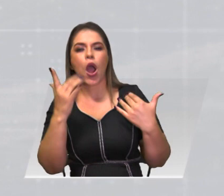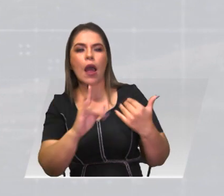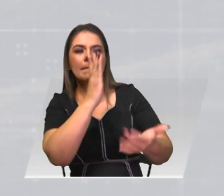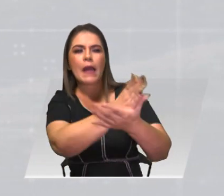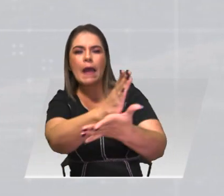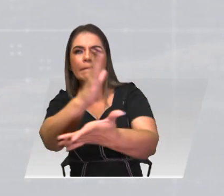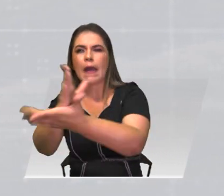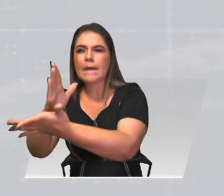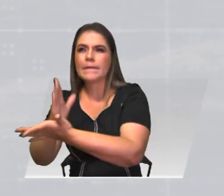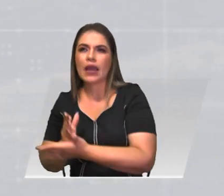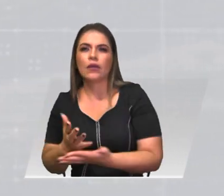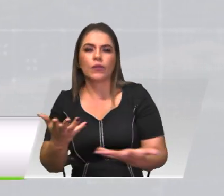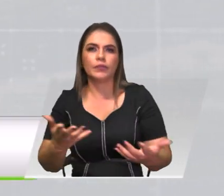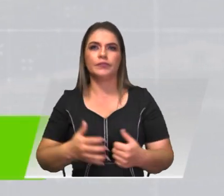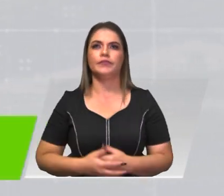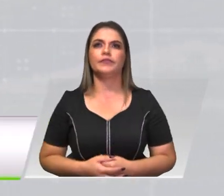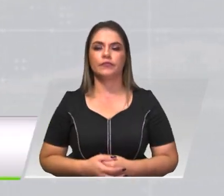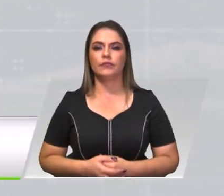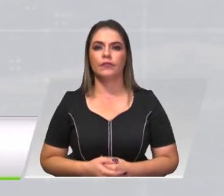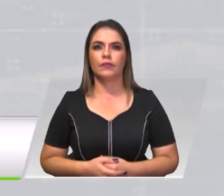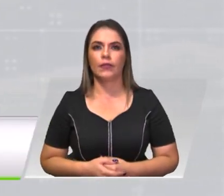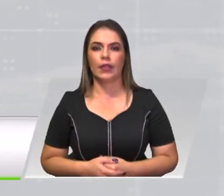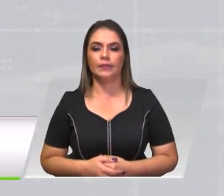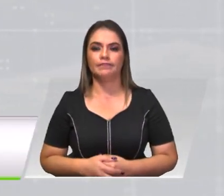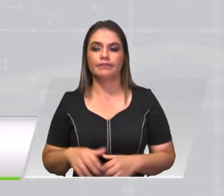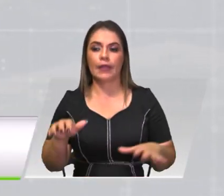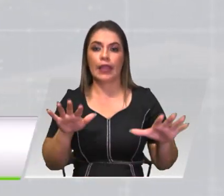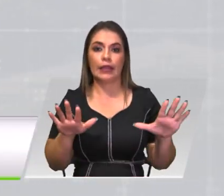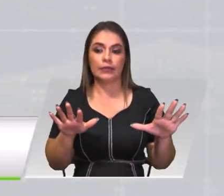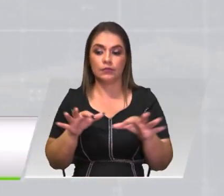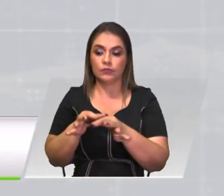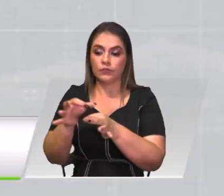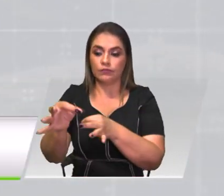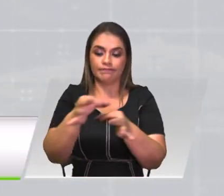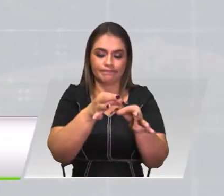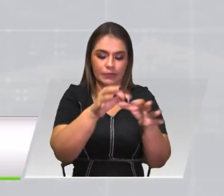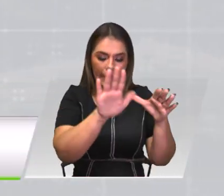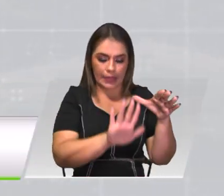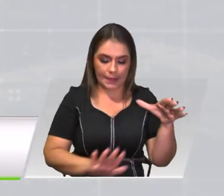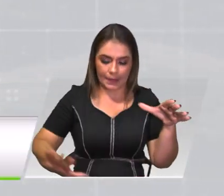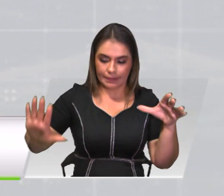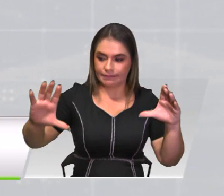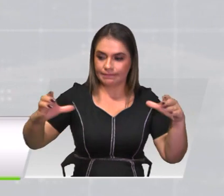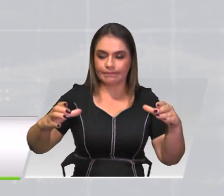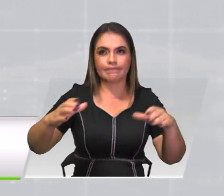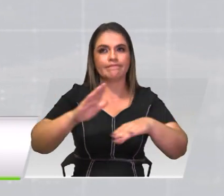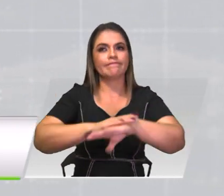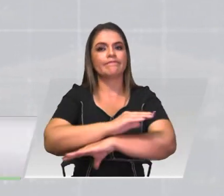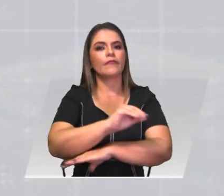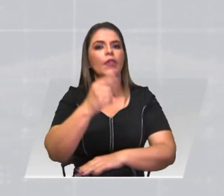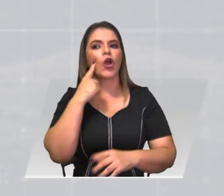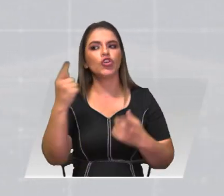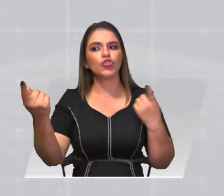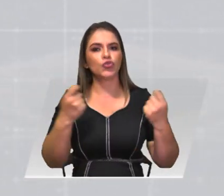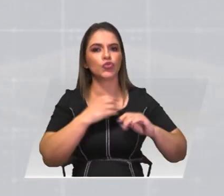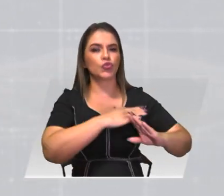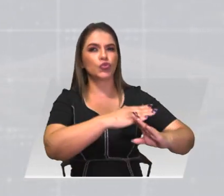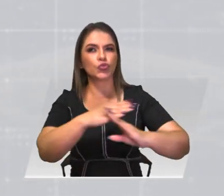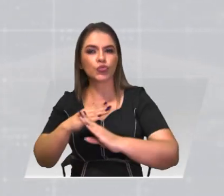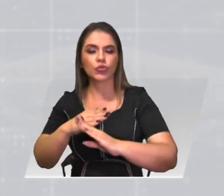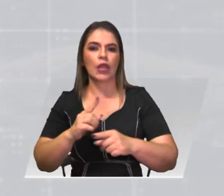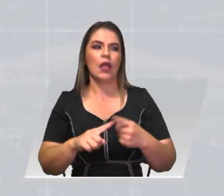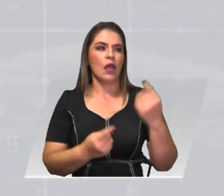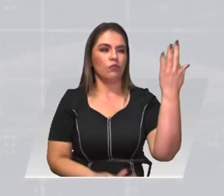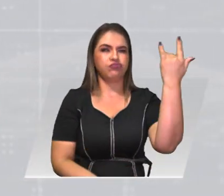La recomendación a los consejos departamentales y municipales de gestión del riesgo es que desplieguen las medidas para evitar incendios en áreas